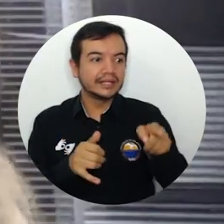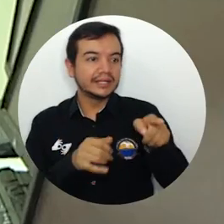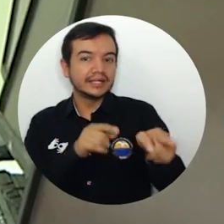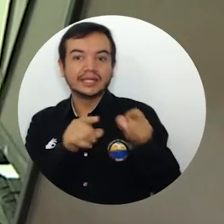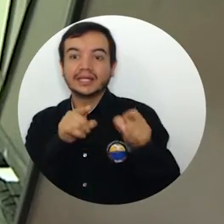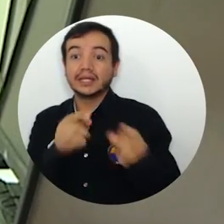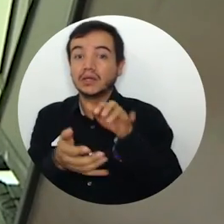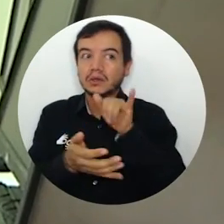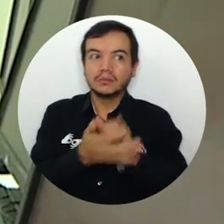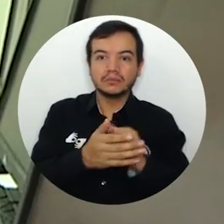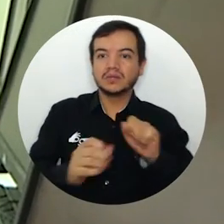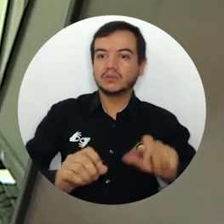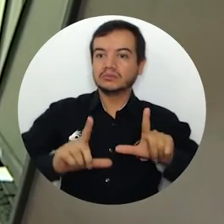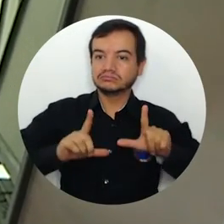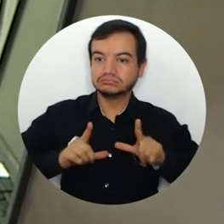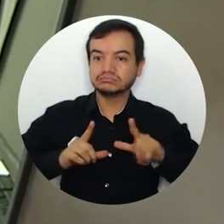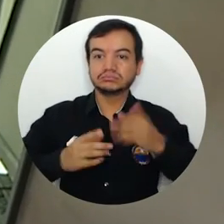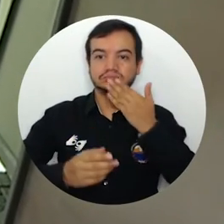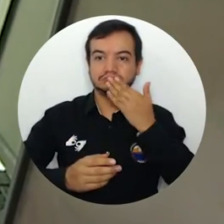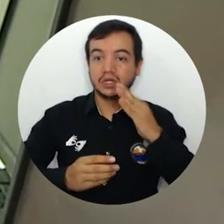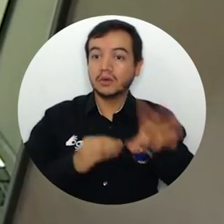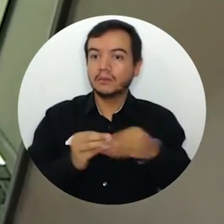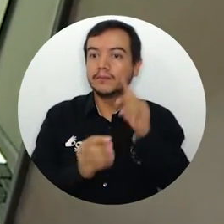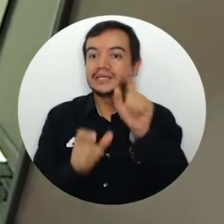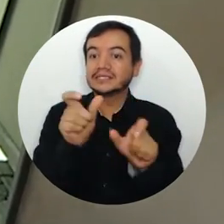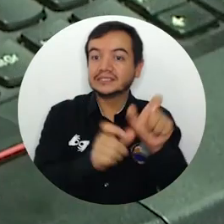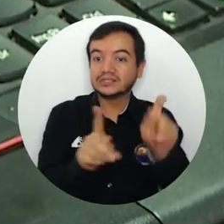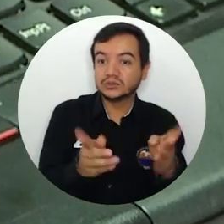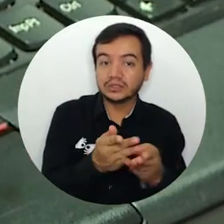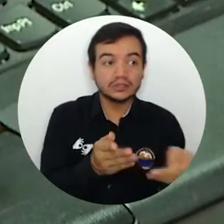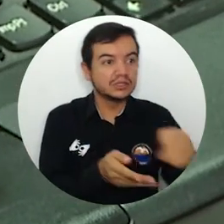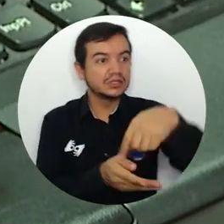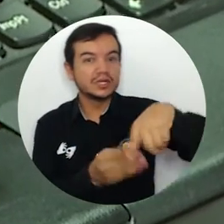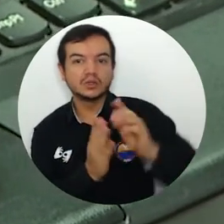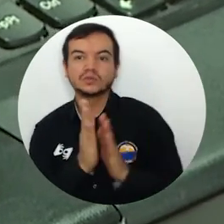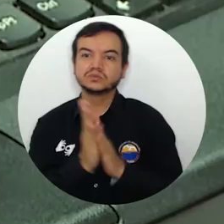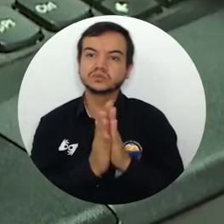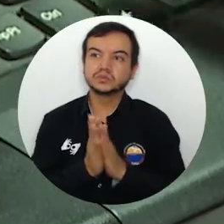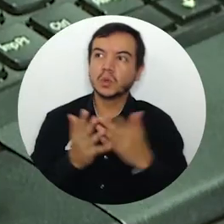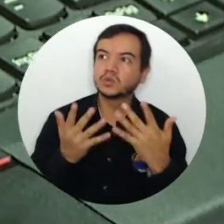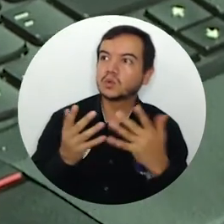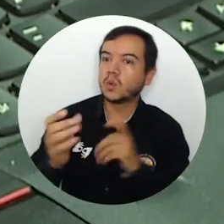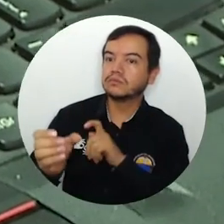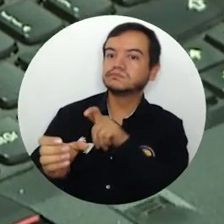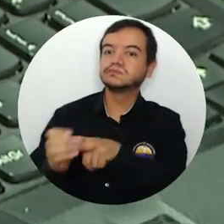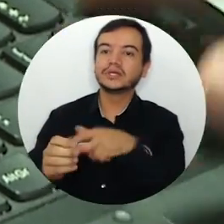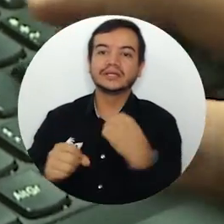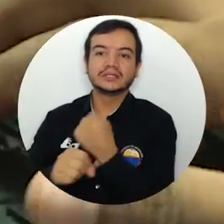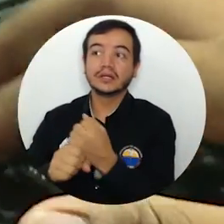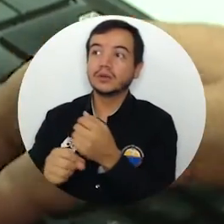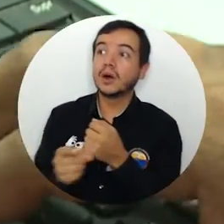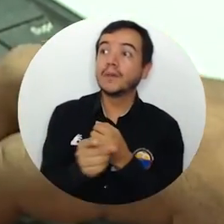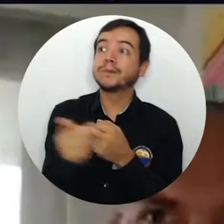estudiantes y egresados en medio de la posibilidad que tienen ellos de incursionar en un mercado